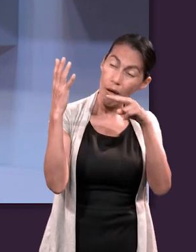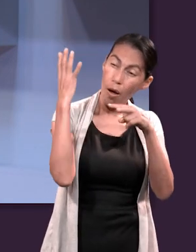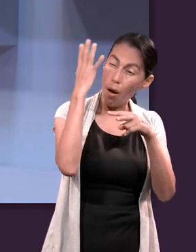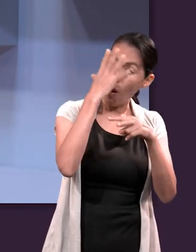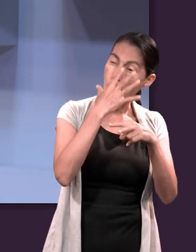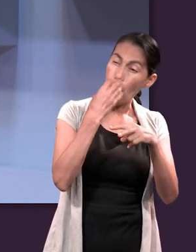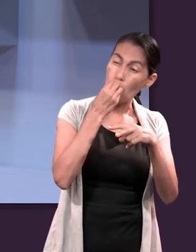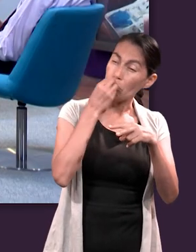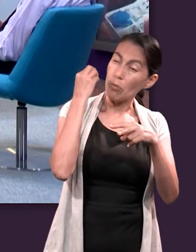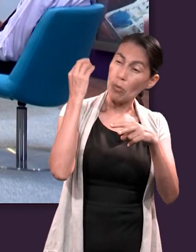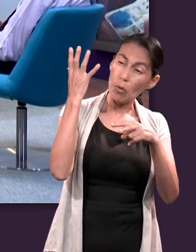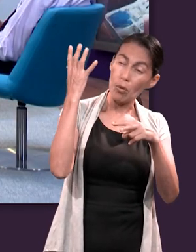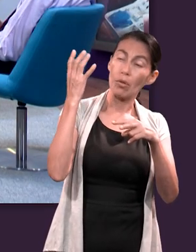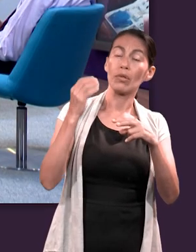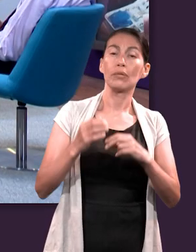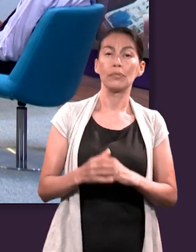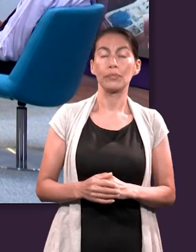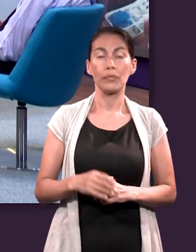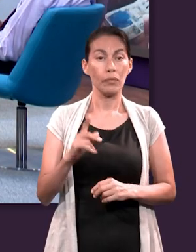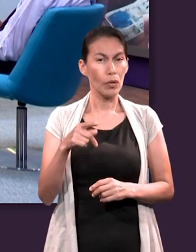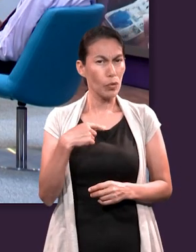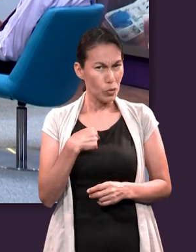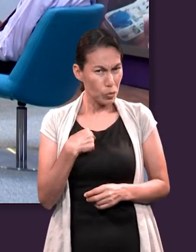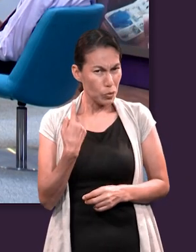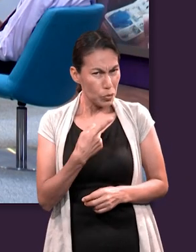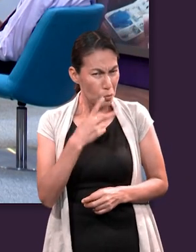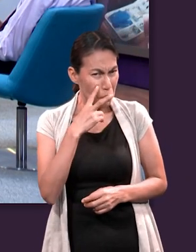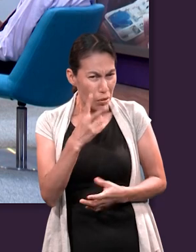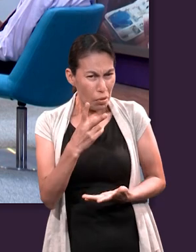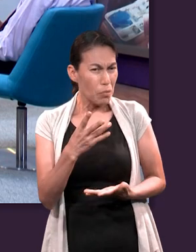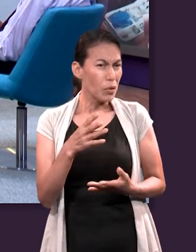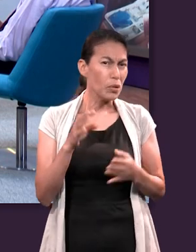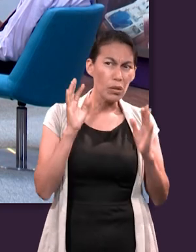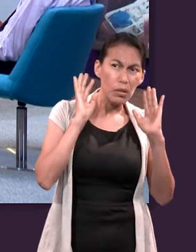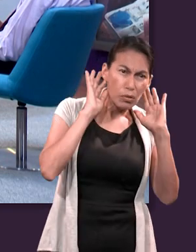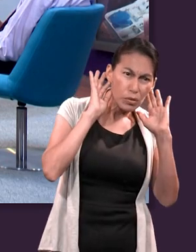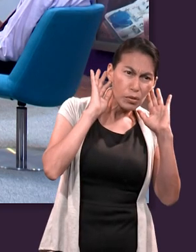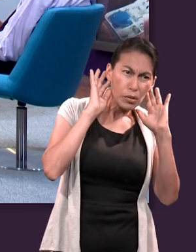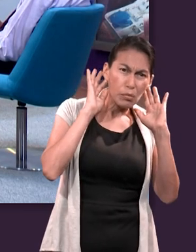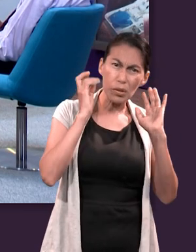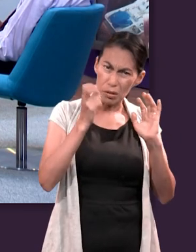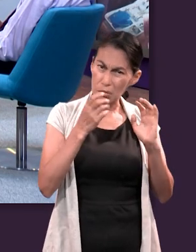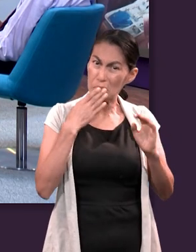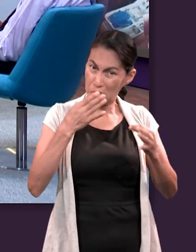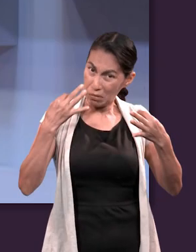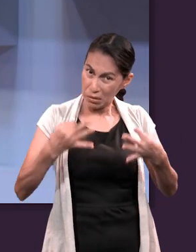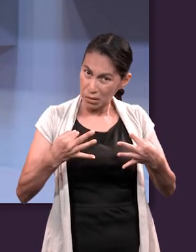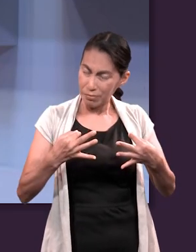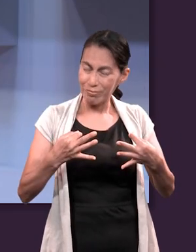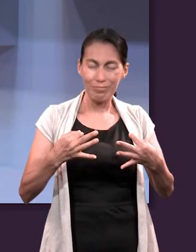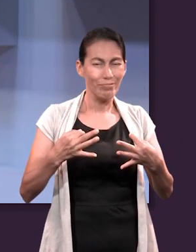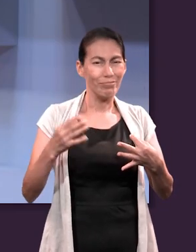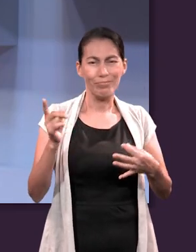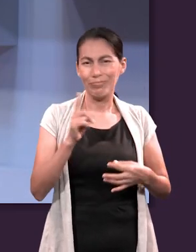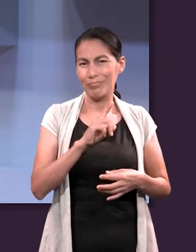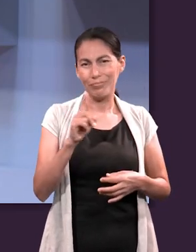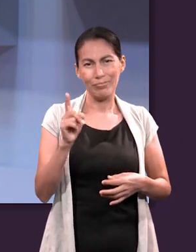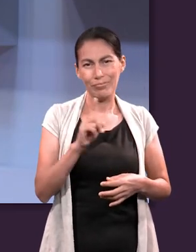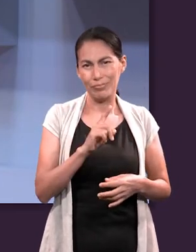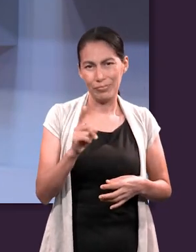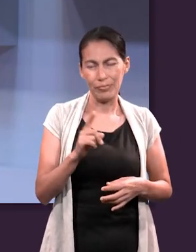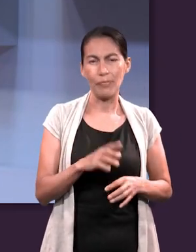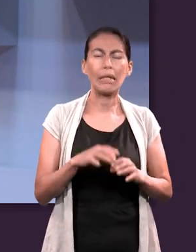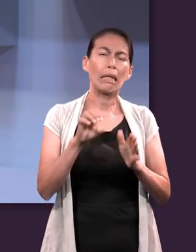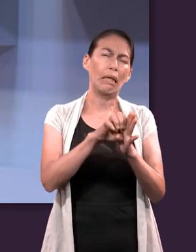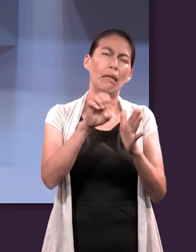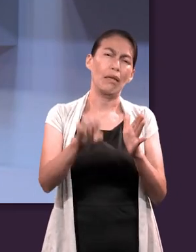nosotros vemos no es siempre lo que es. Lo que nosotros escuchamos no es siempre lo que es. Porque,